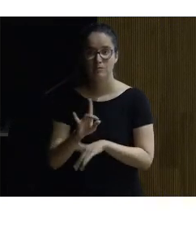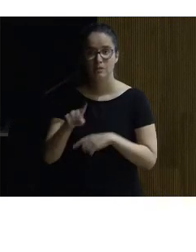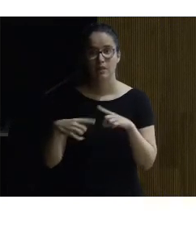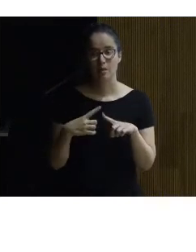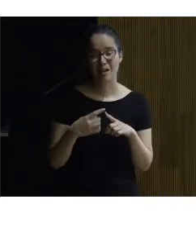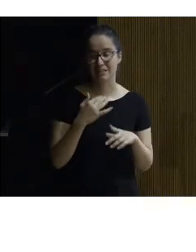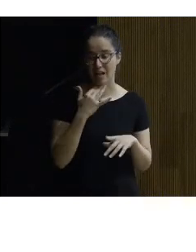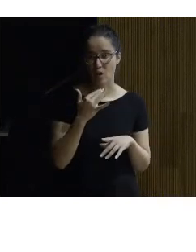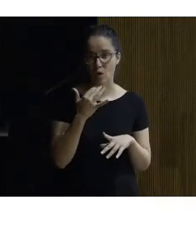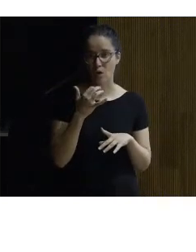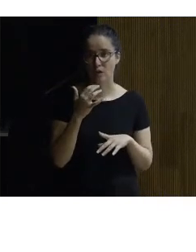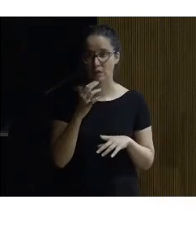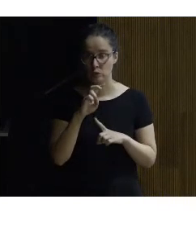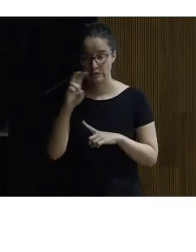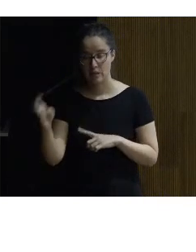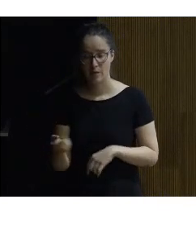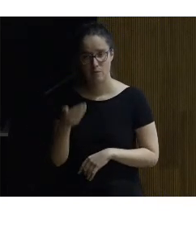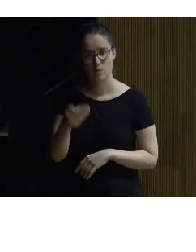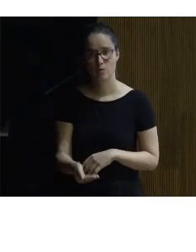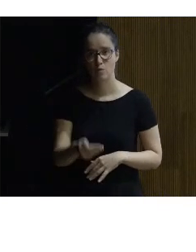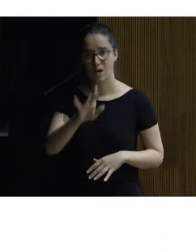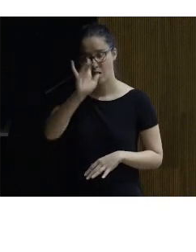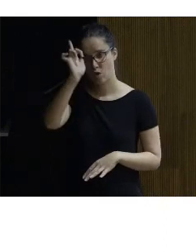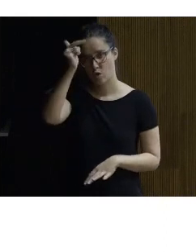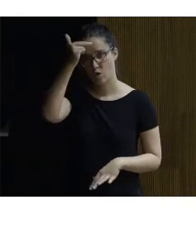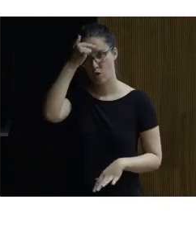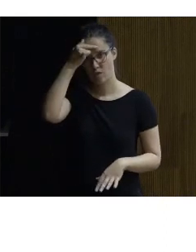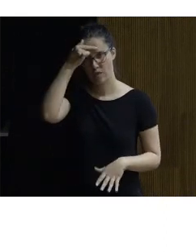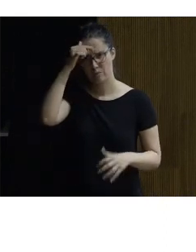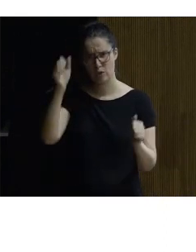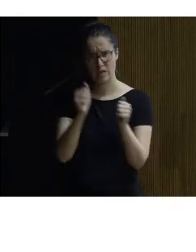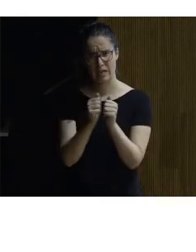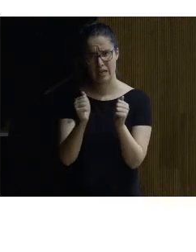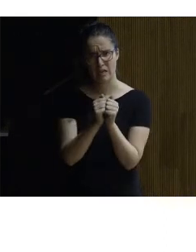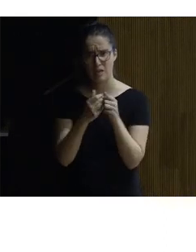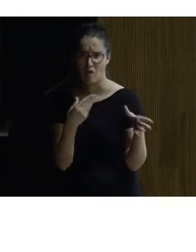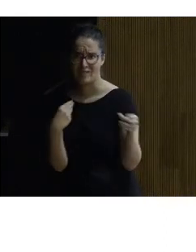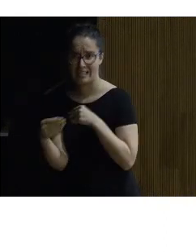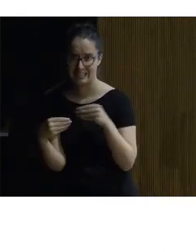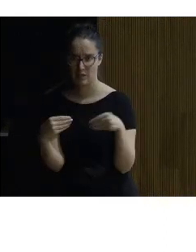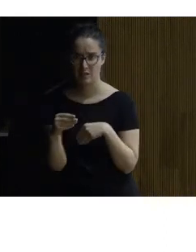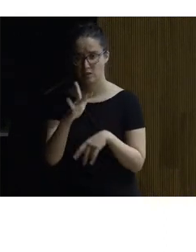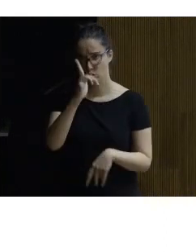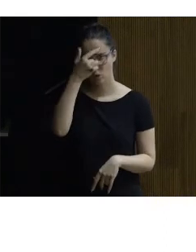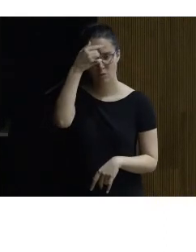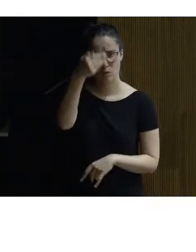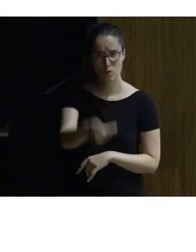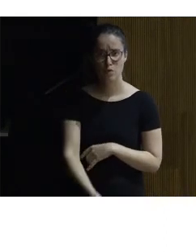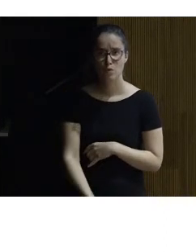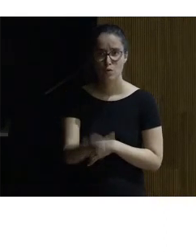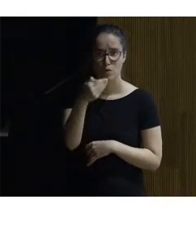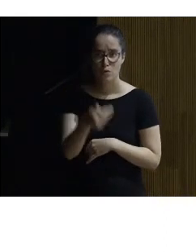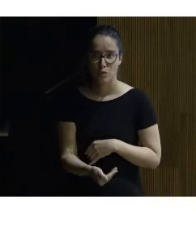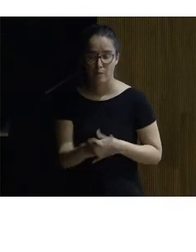algo que es una variable fundamental que es el concepto de rigidez y flexibilidad ese es un concepto importantísimo